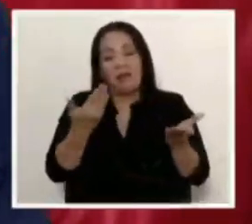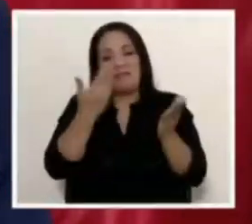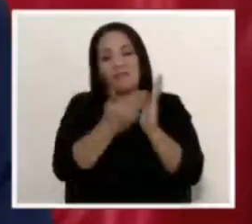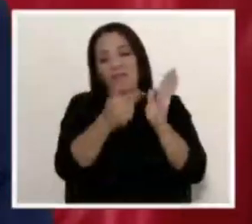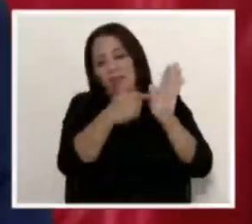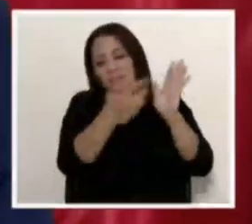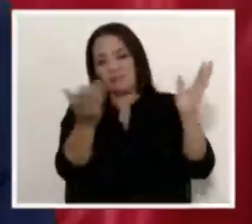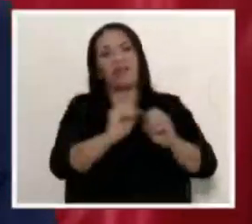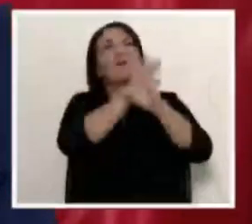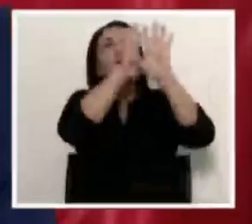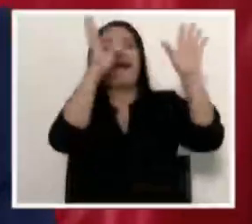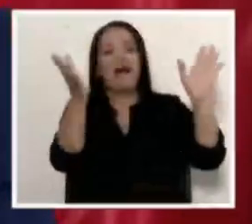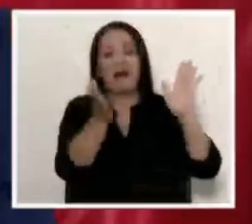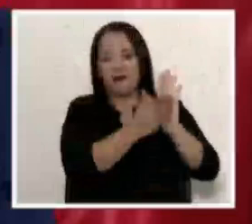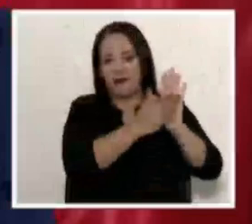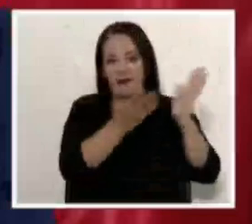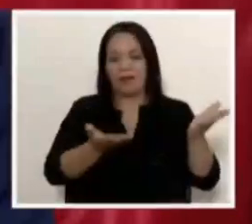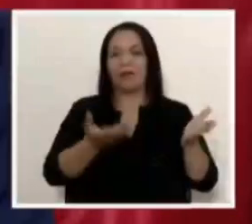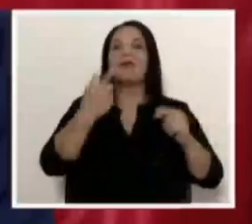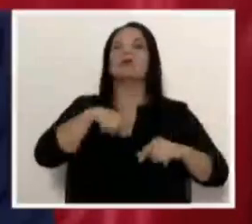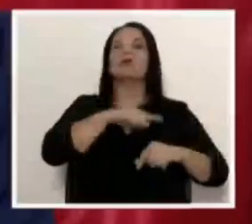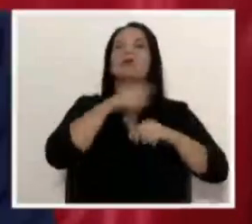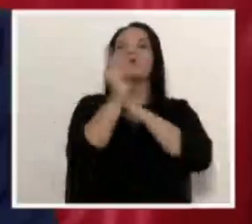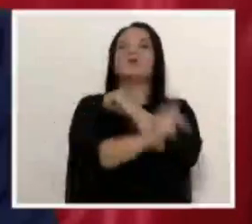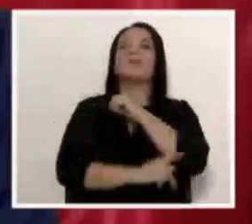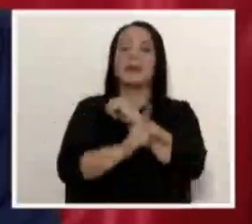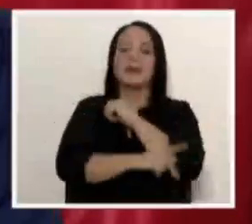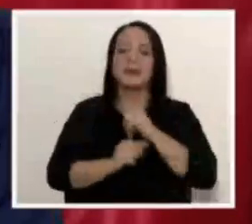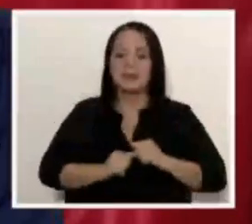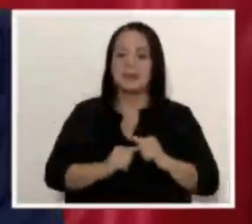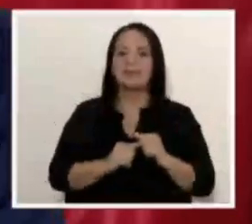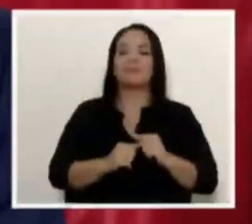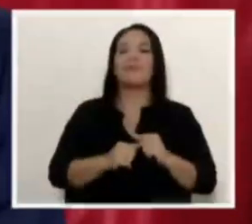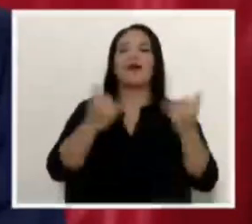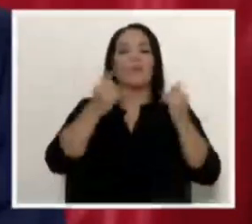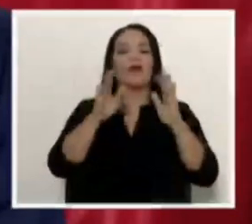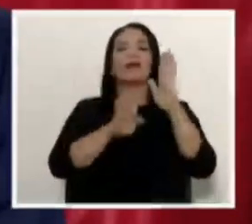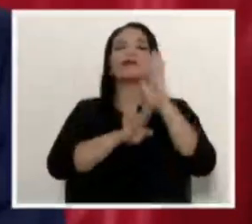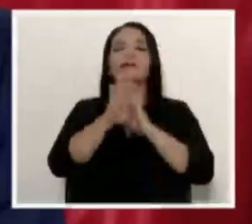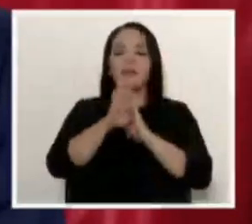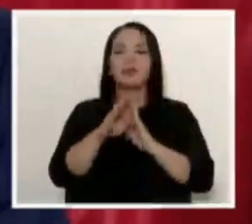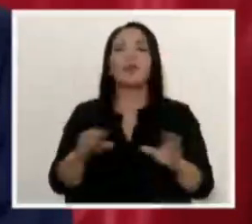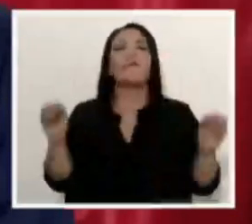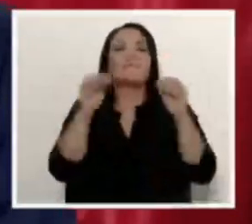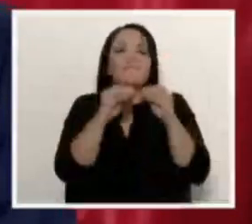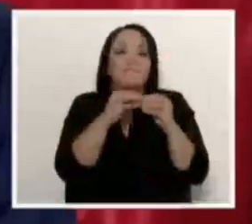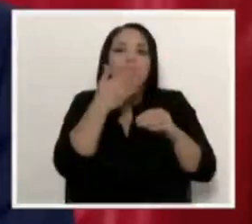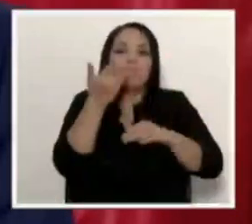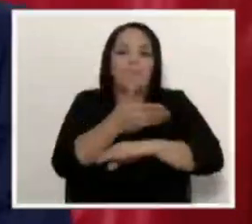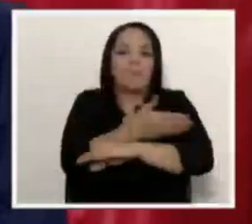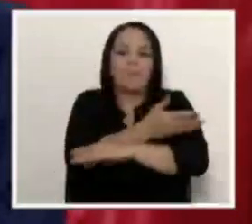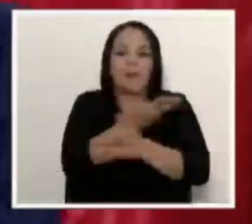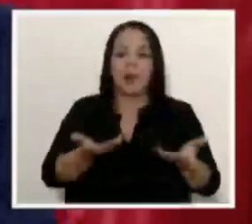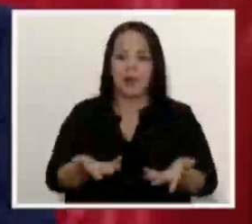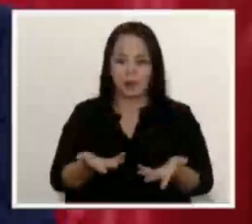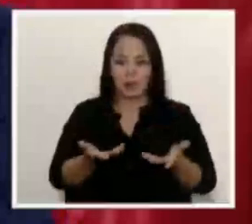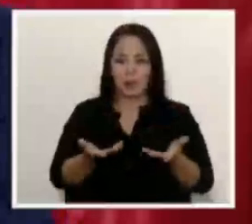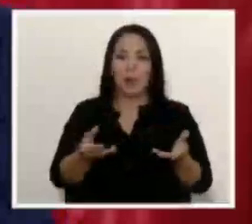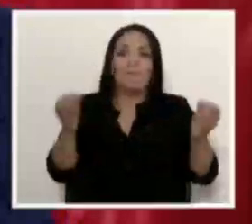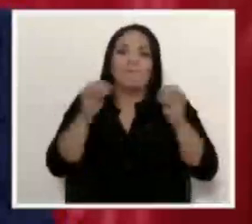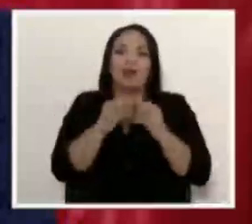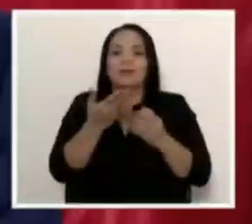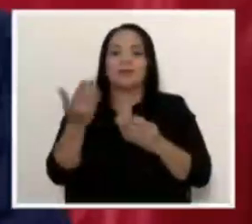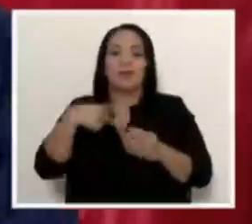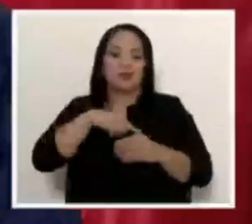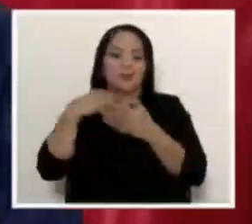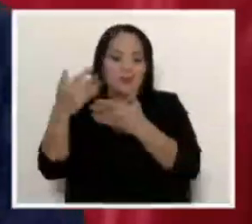empírica de que nuestro país está creciendo mucho más de lo que esperábamos. Crecimos, lo